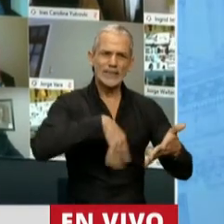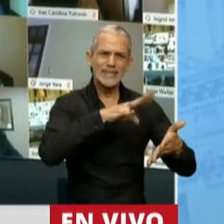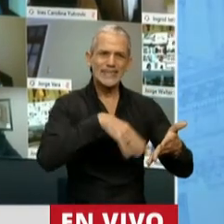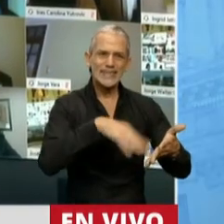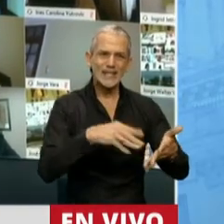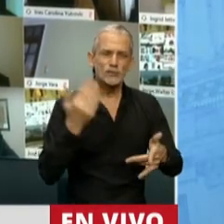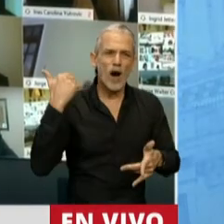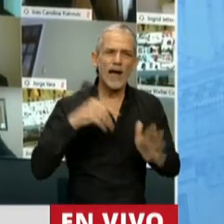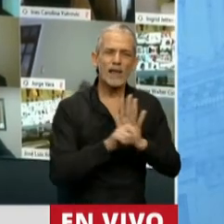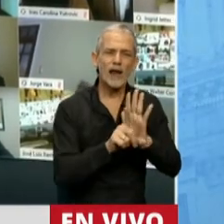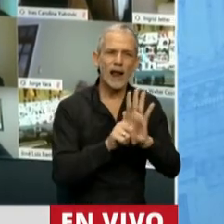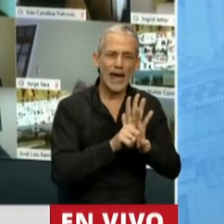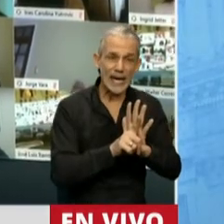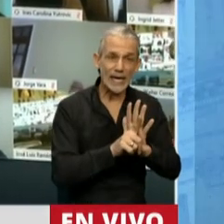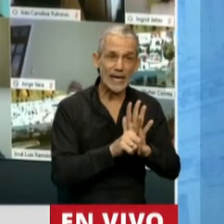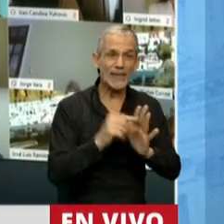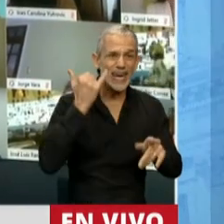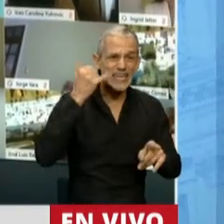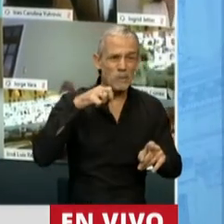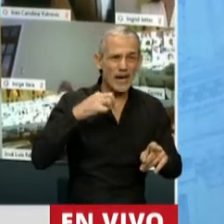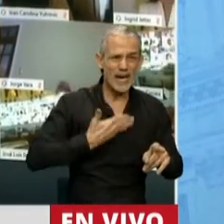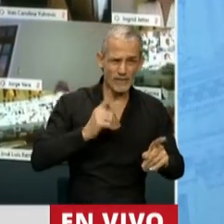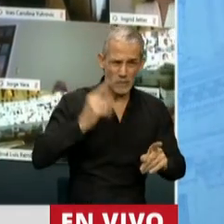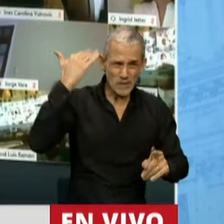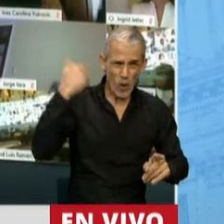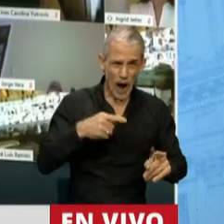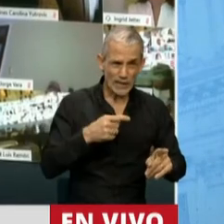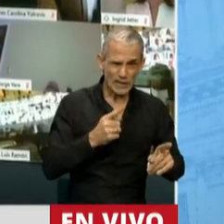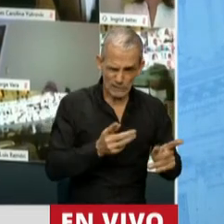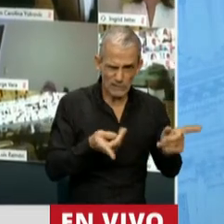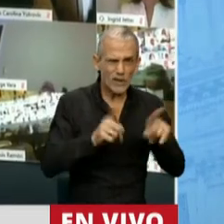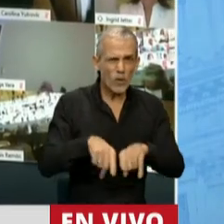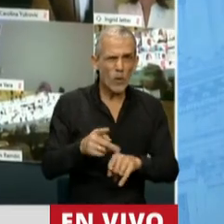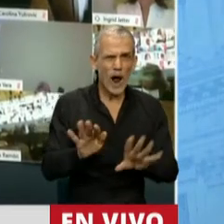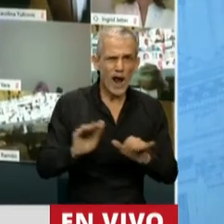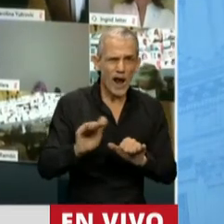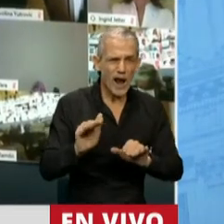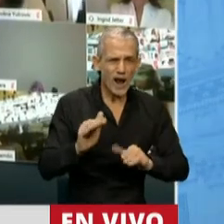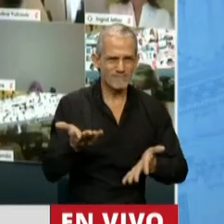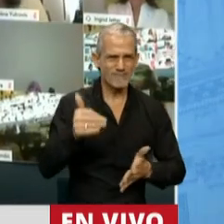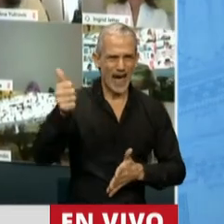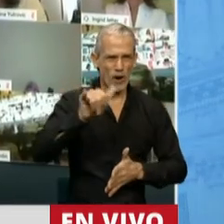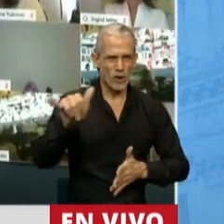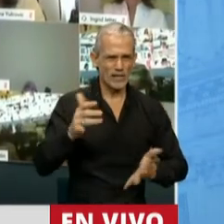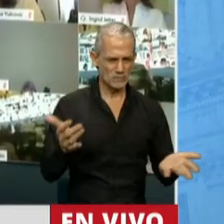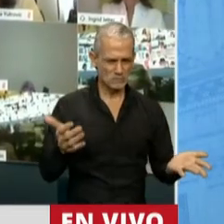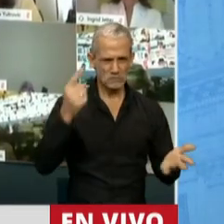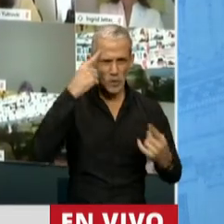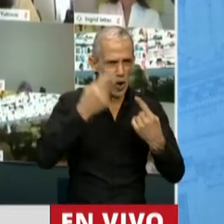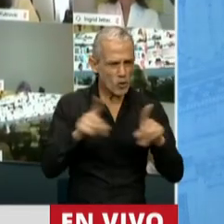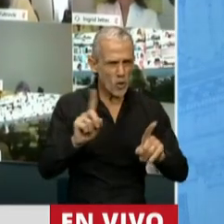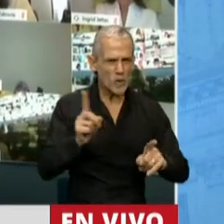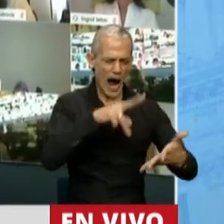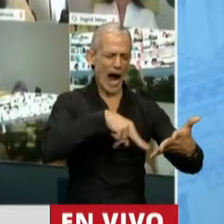texto que tiene la ley de YPF. Y le quiero decir al Presidente de la Comisión que en esto no hay discrepancia